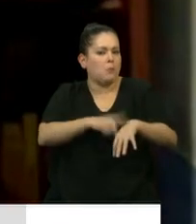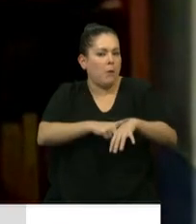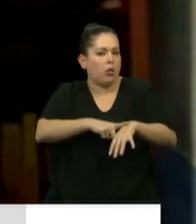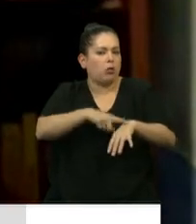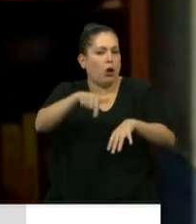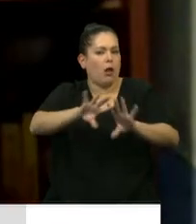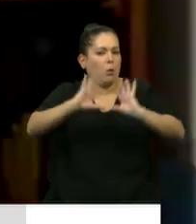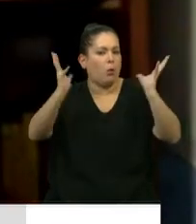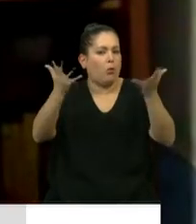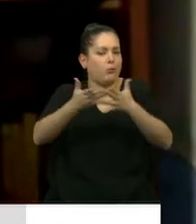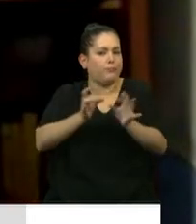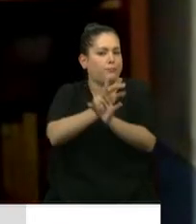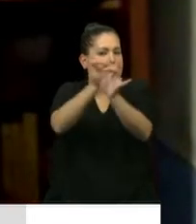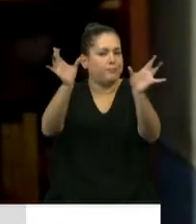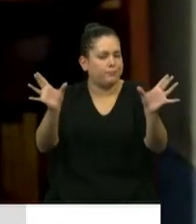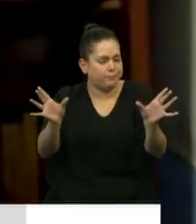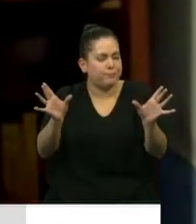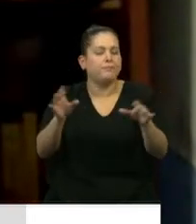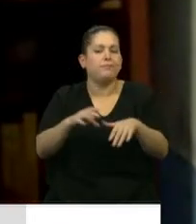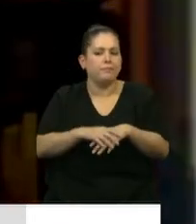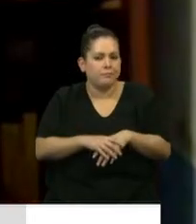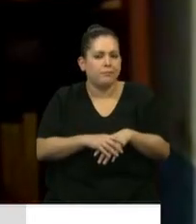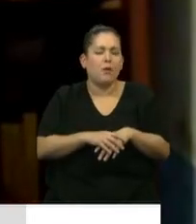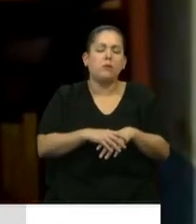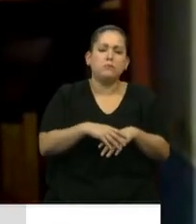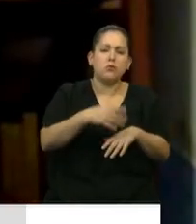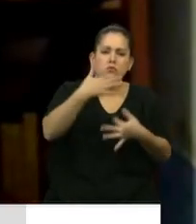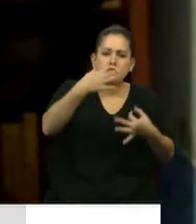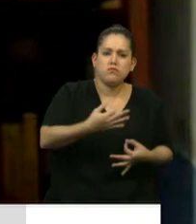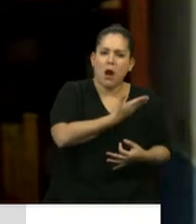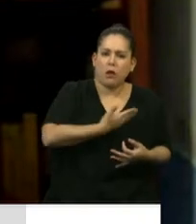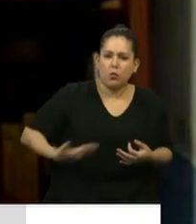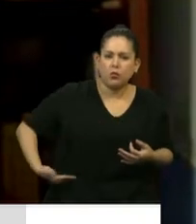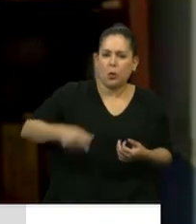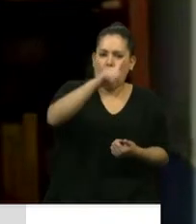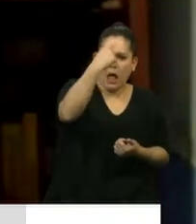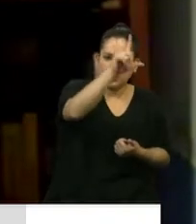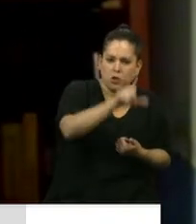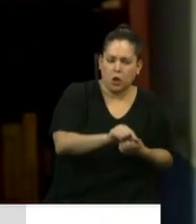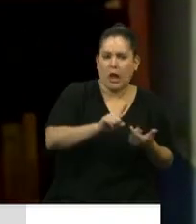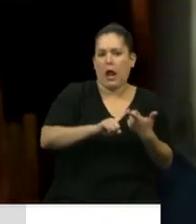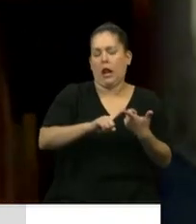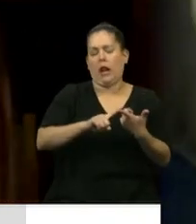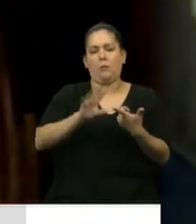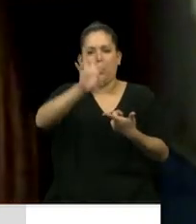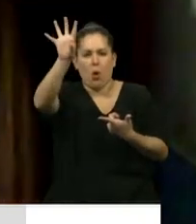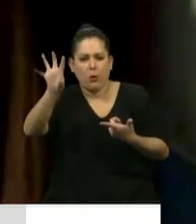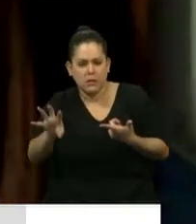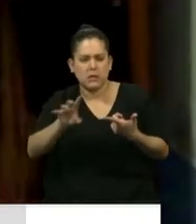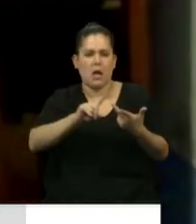los ejecutivos nacionales, los ejecutivos provinciales, los ejecutivos